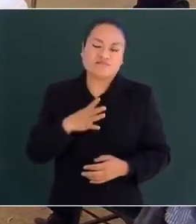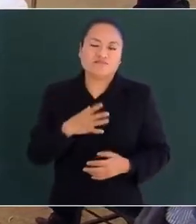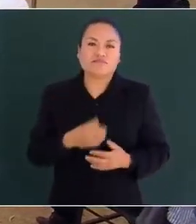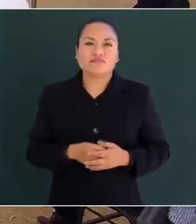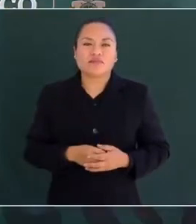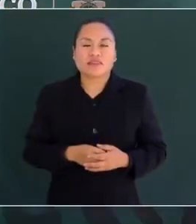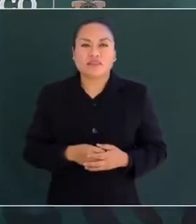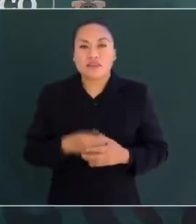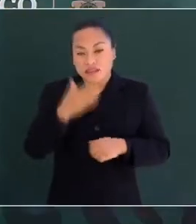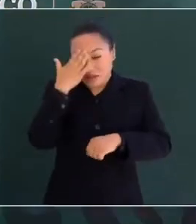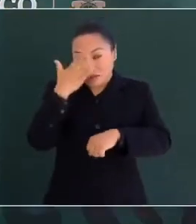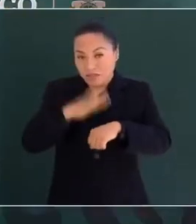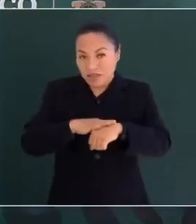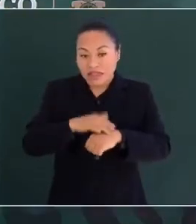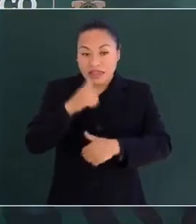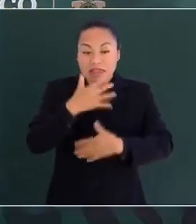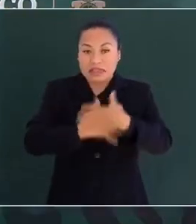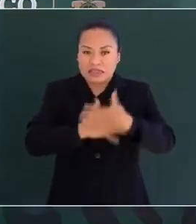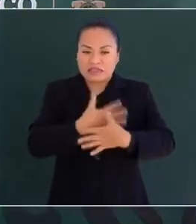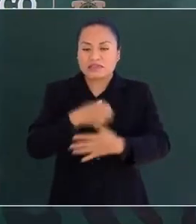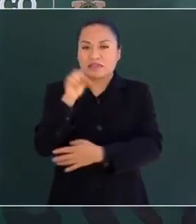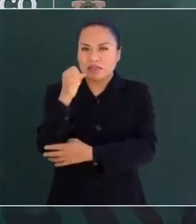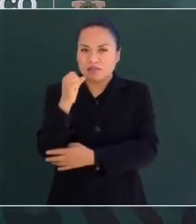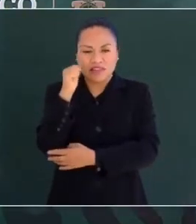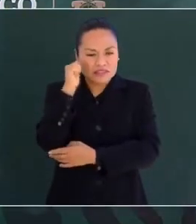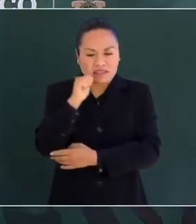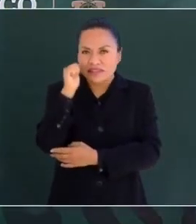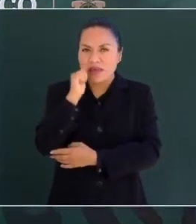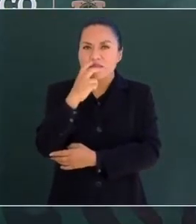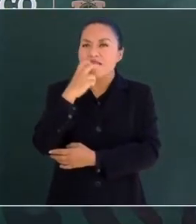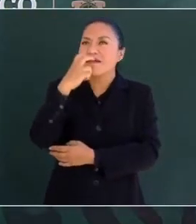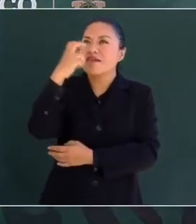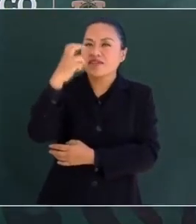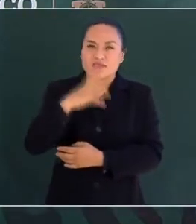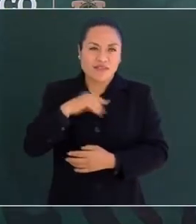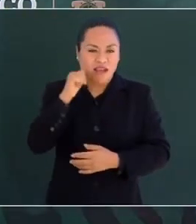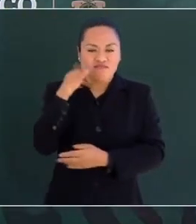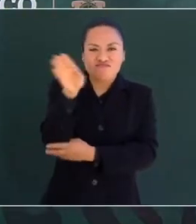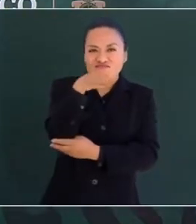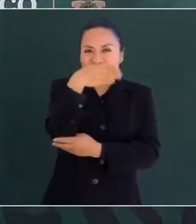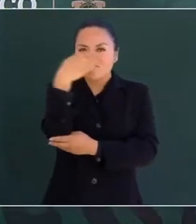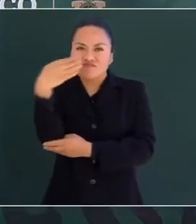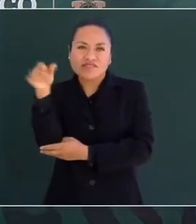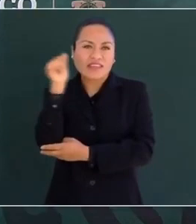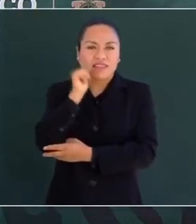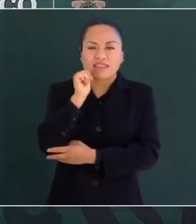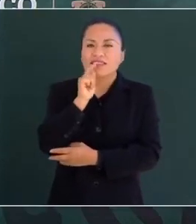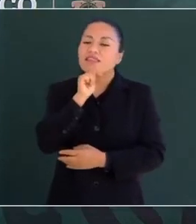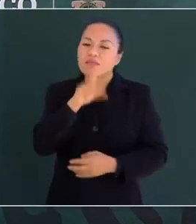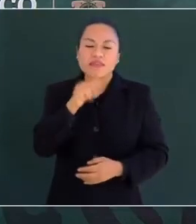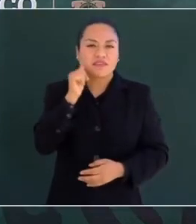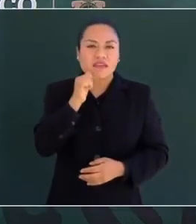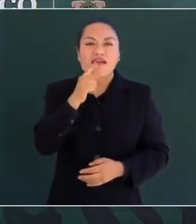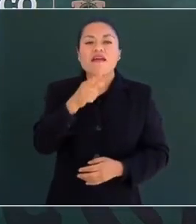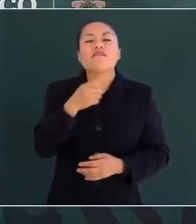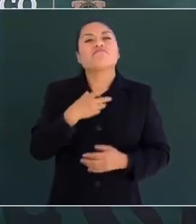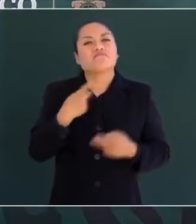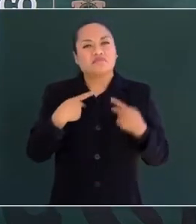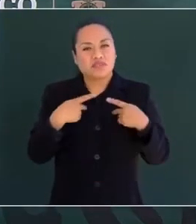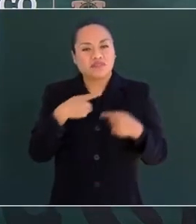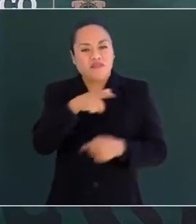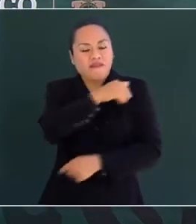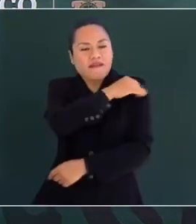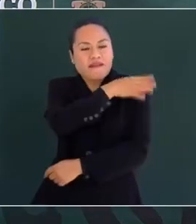y que cada 15 de septiembre en la celebración del Grito de Dolores se invoque también el nombre del general